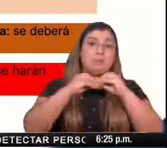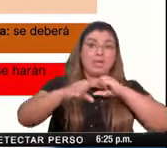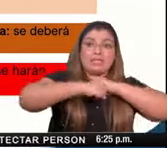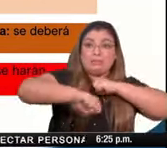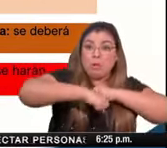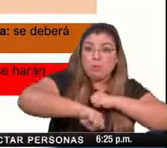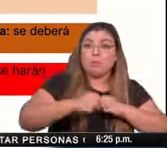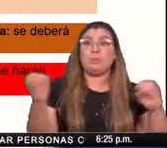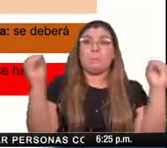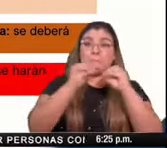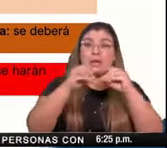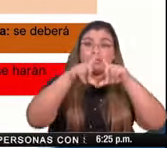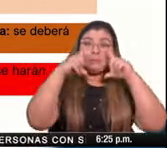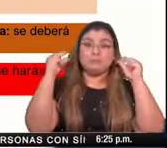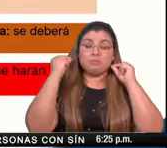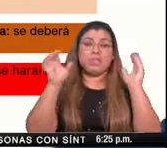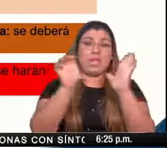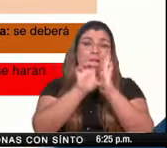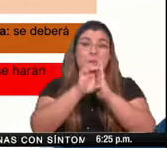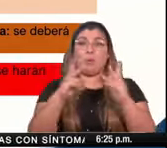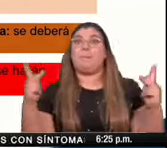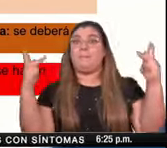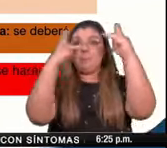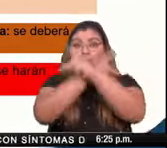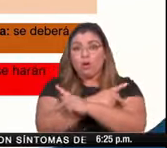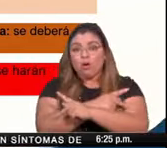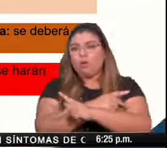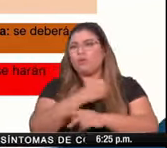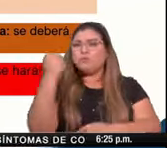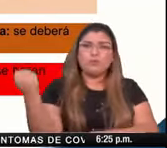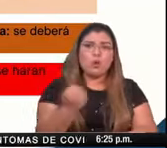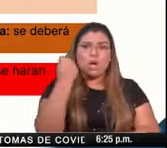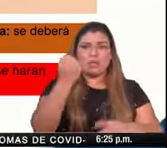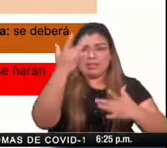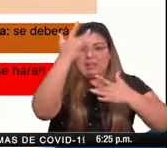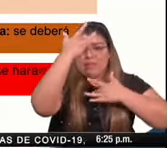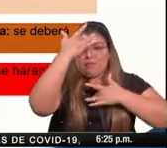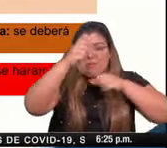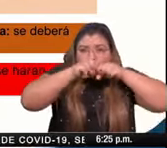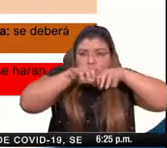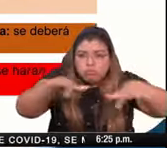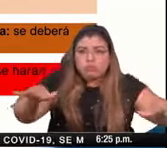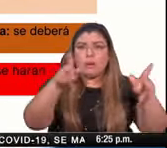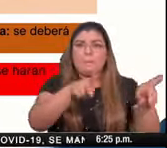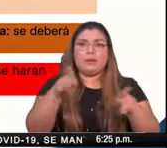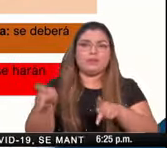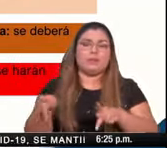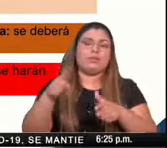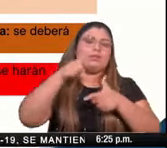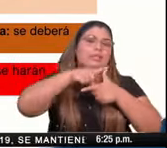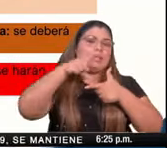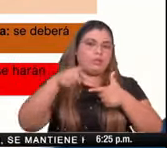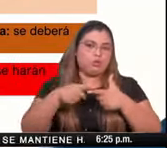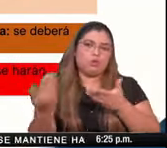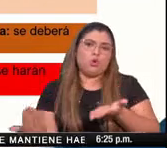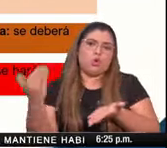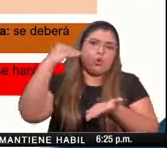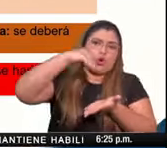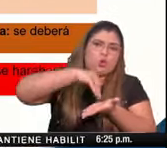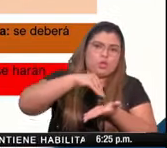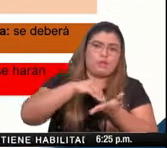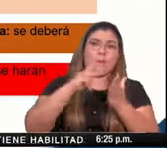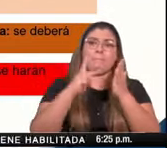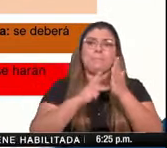ante el desborde de dos indicadores para la apertura nos mantenemos en un plan